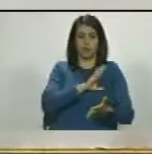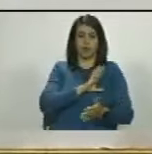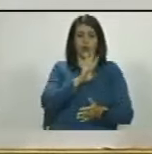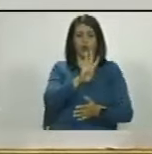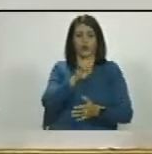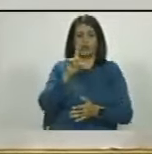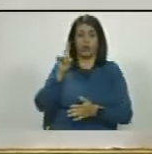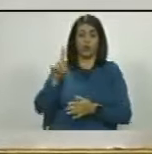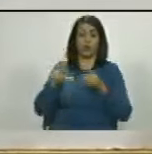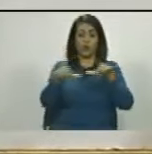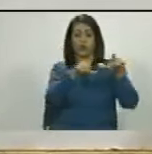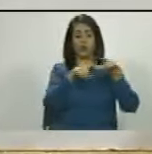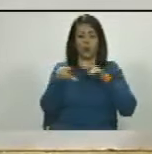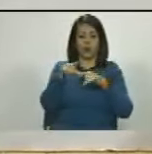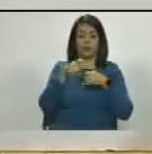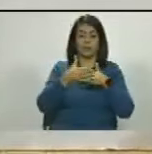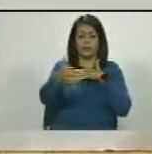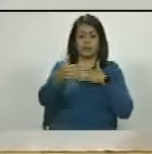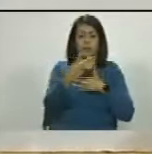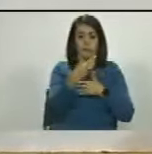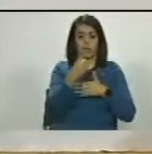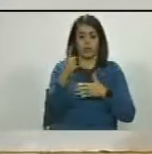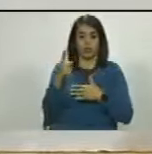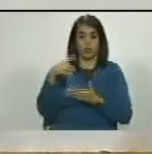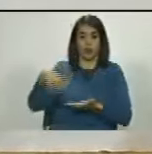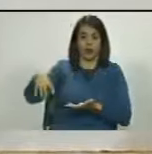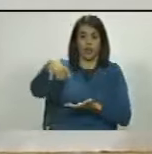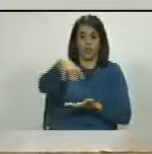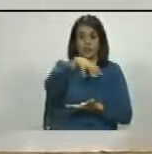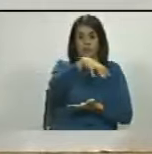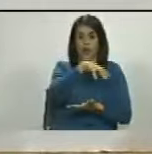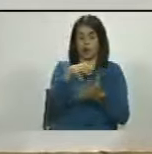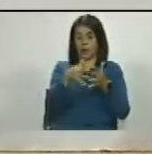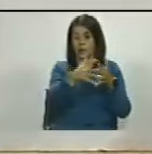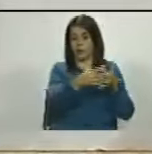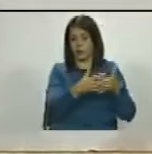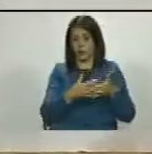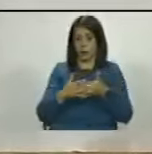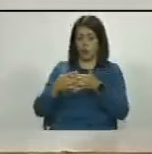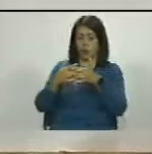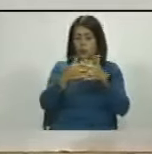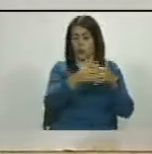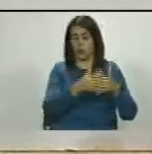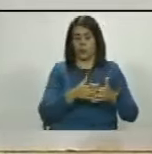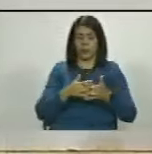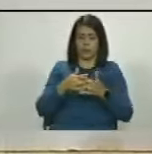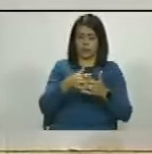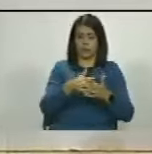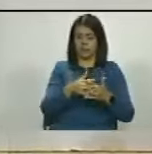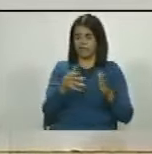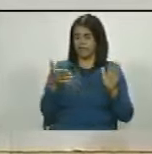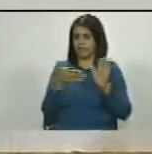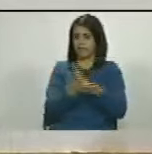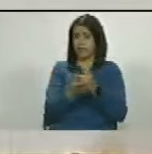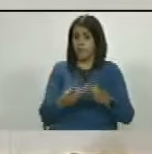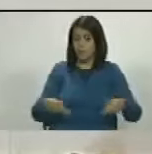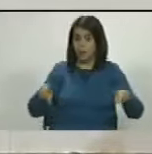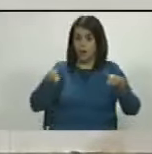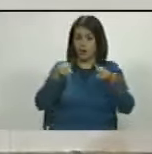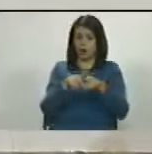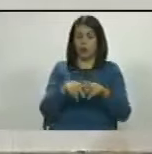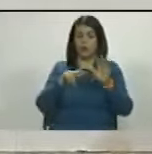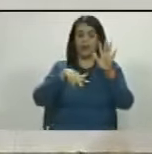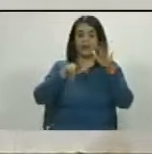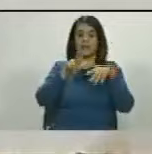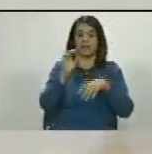terminales ubicados a lo largo de 21 estados de los Estados Unidos de Norteamérica. Se encuentra valorada en más de